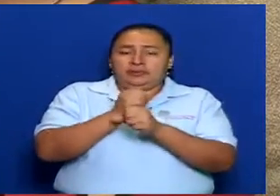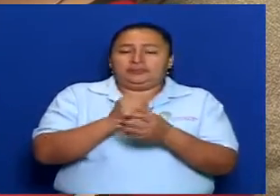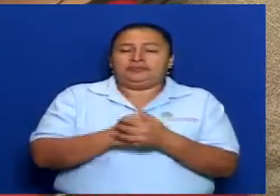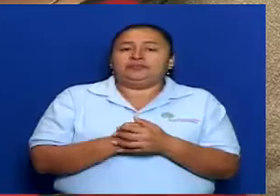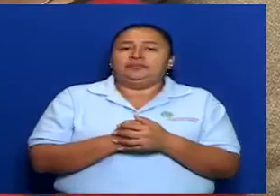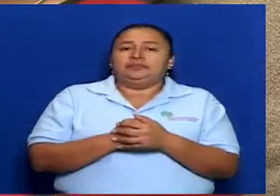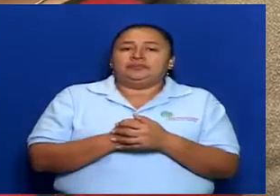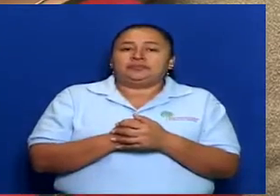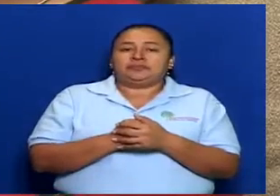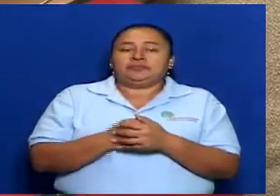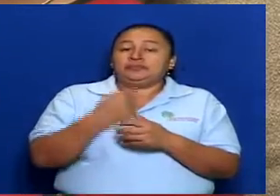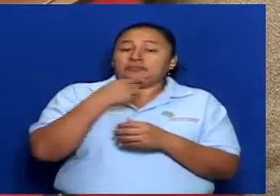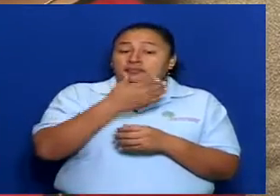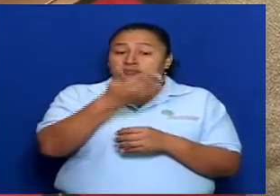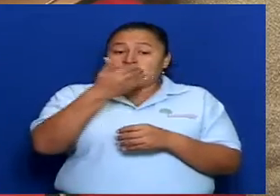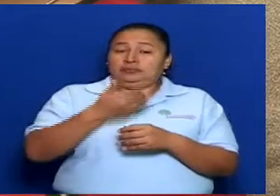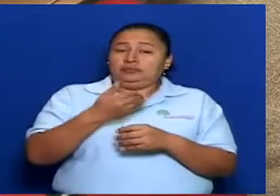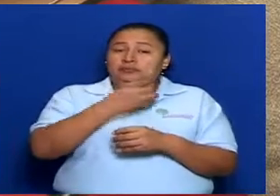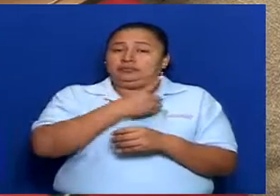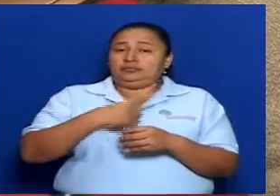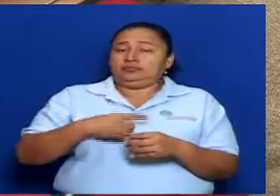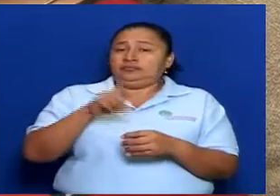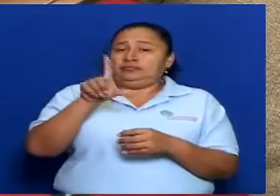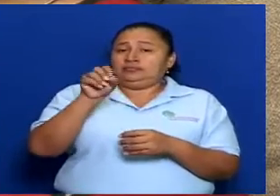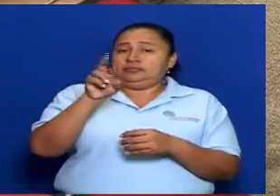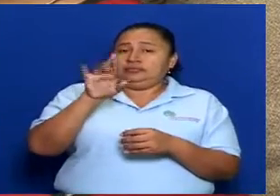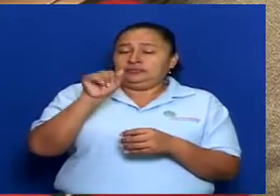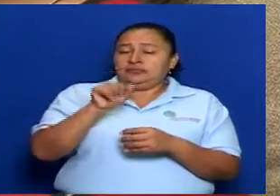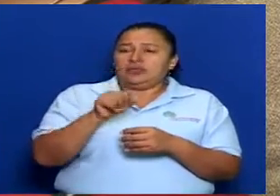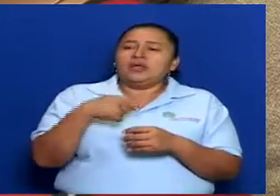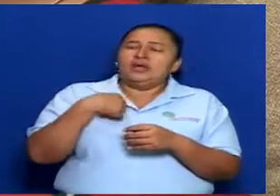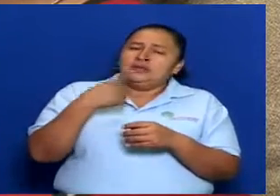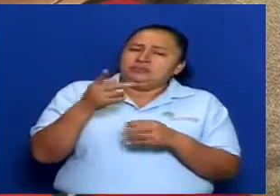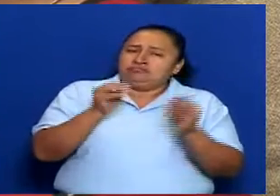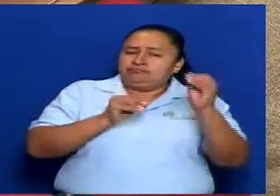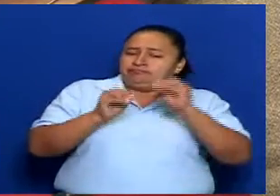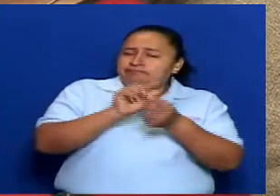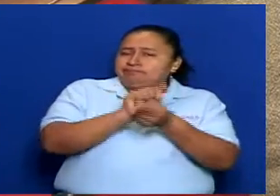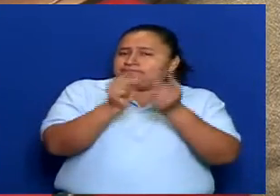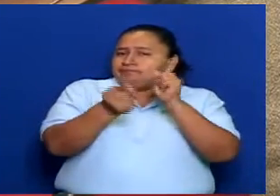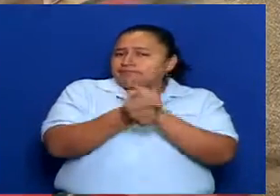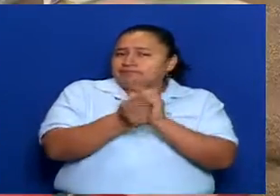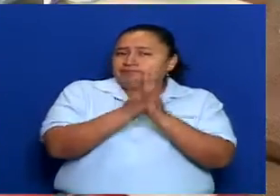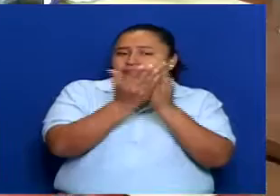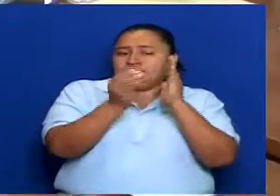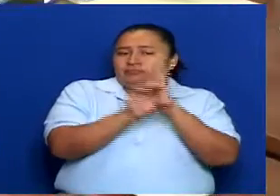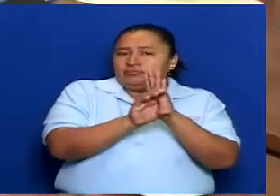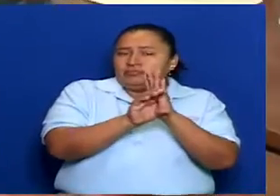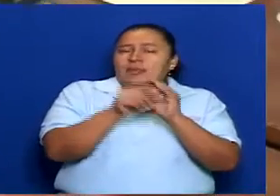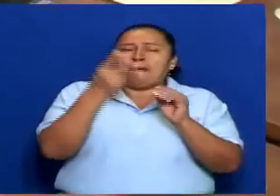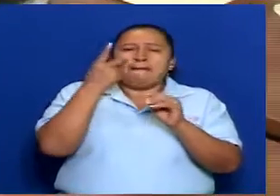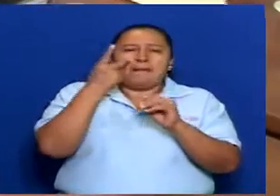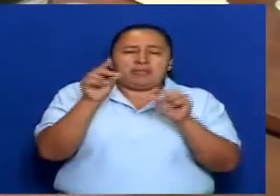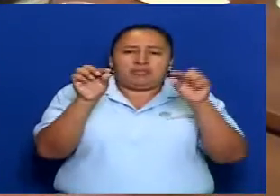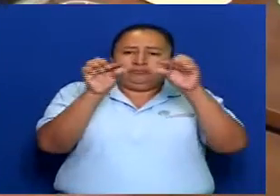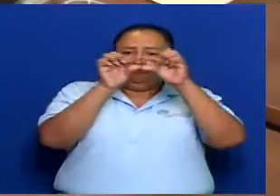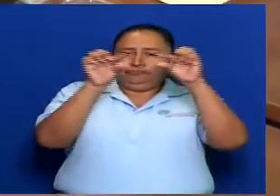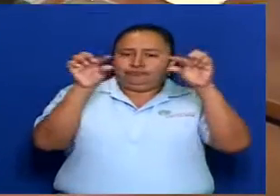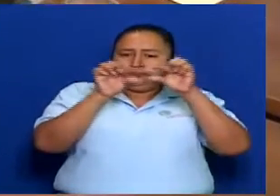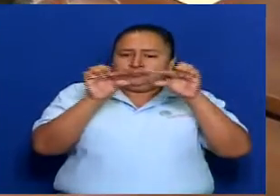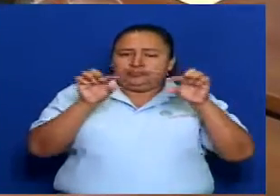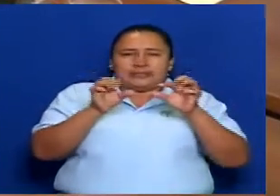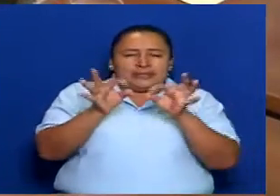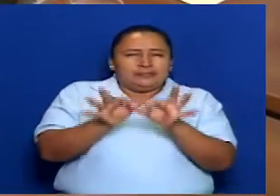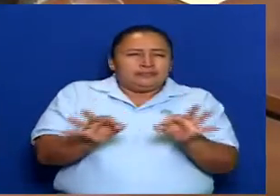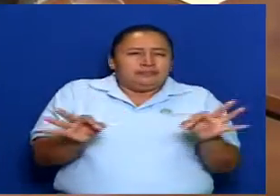constitucional, si nosotros vemos, queda muy claramente desde los principios, desde los